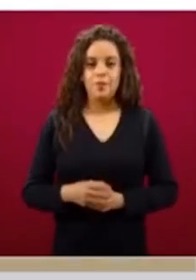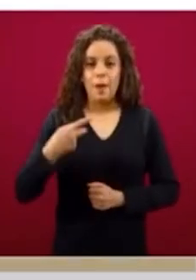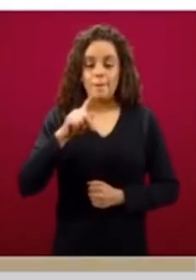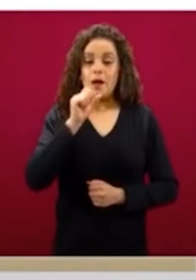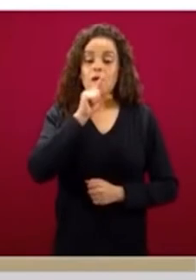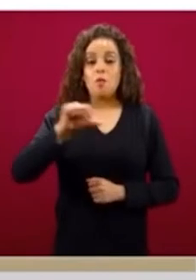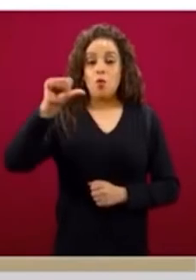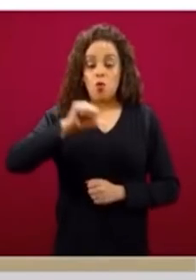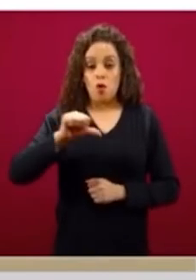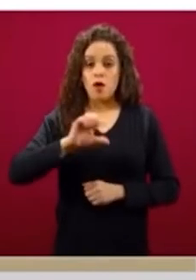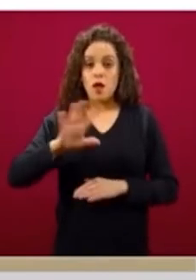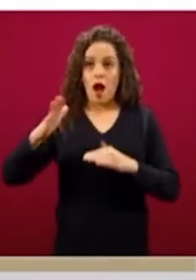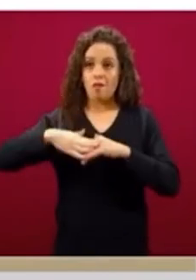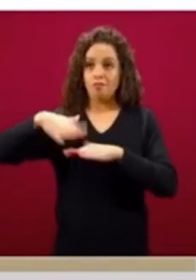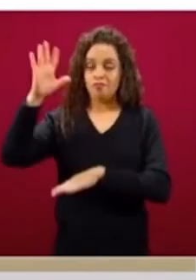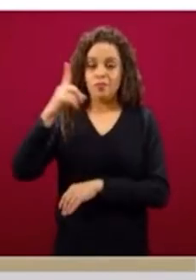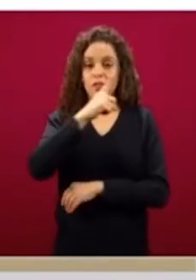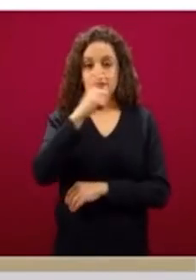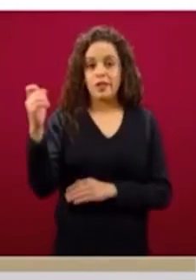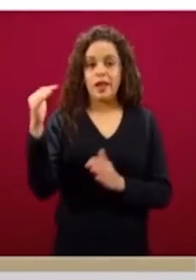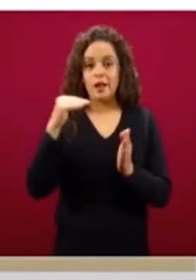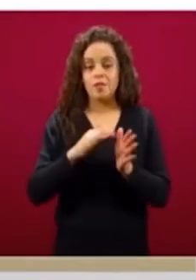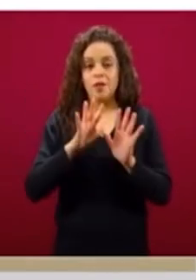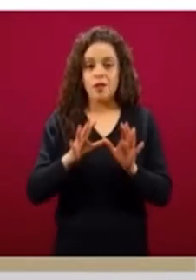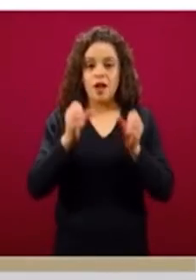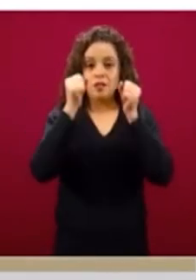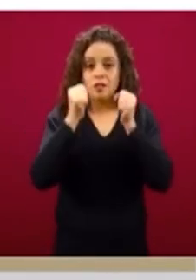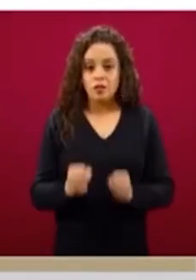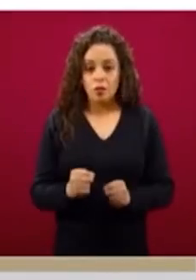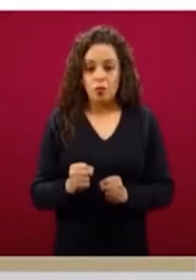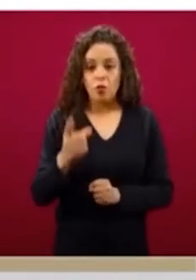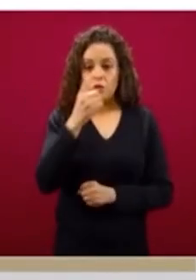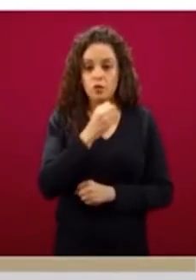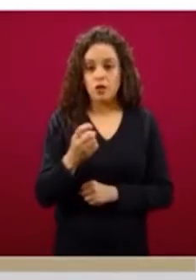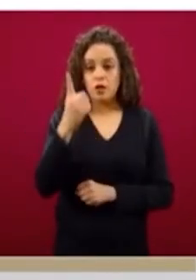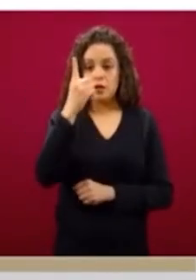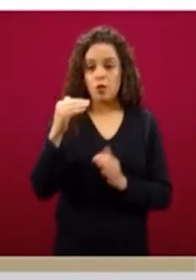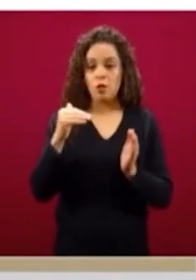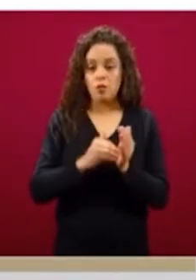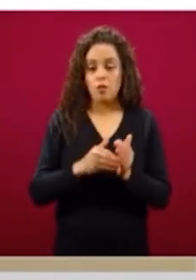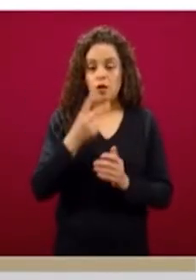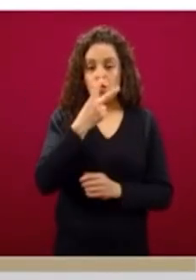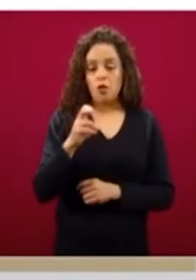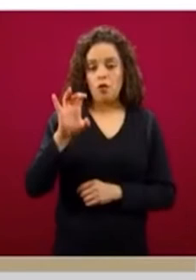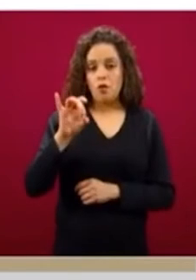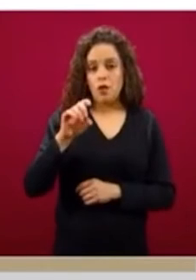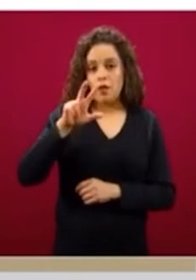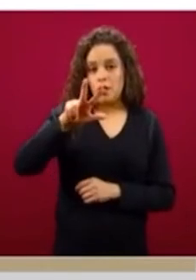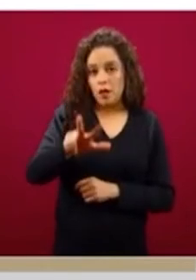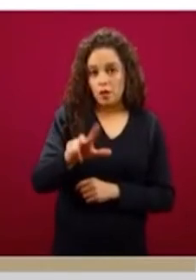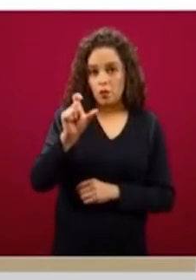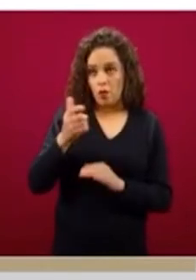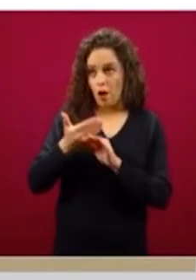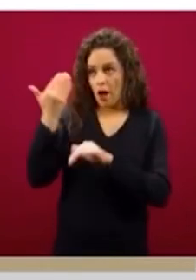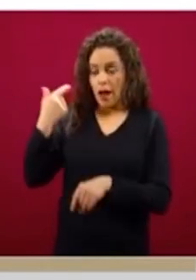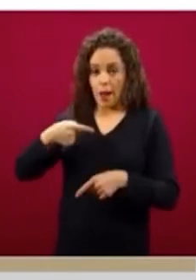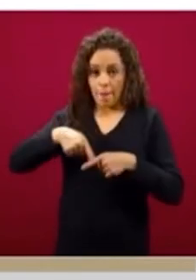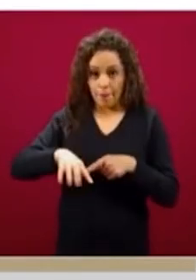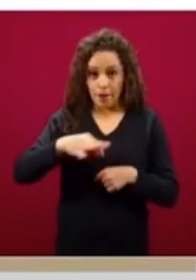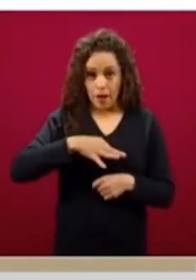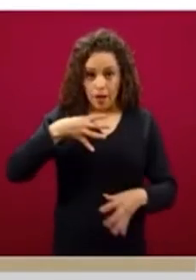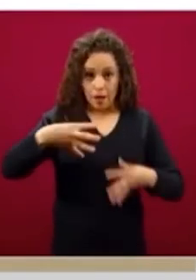los 100 mil casos confirmados, son 101 mil 238 los casos que desde que inició la epidemia